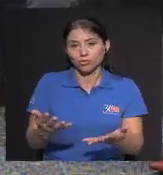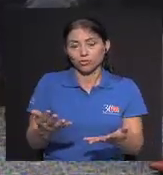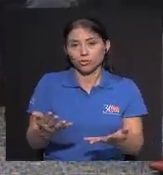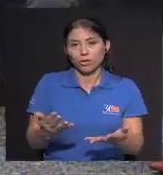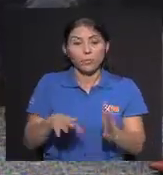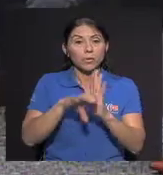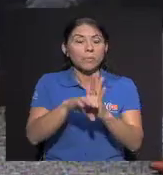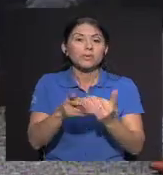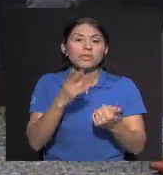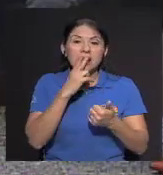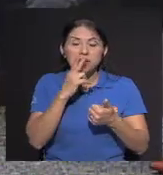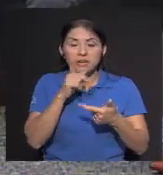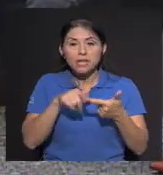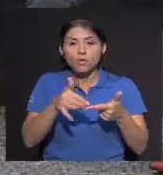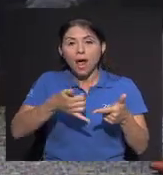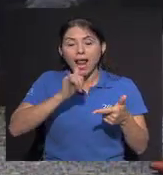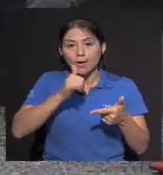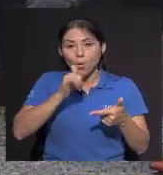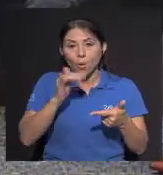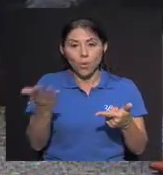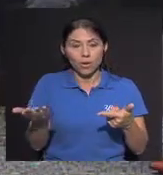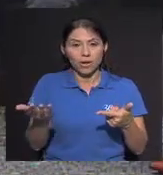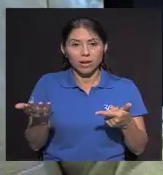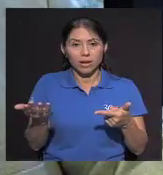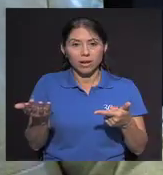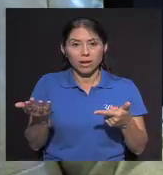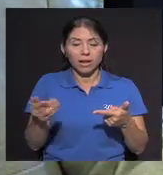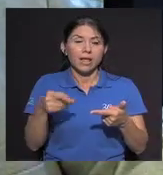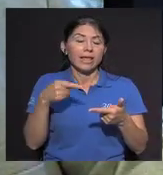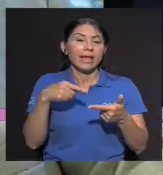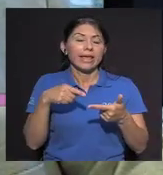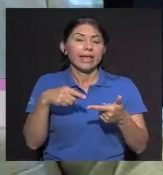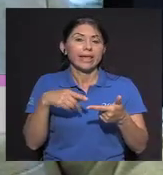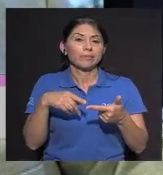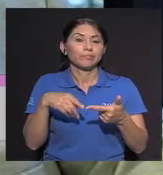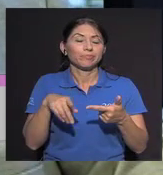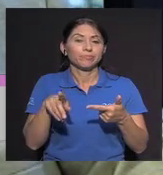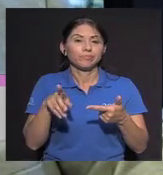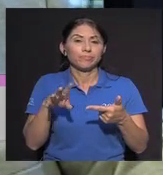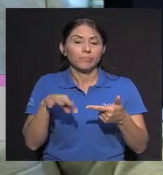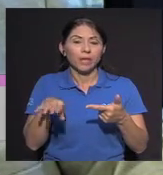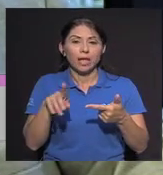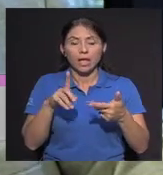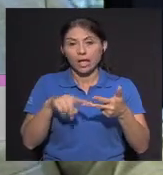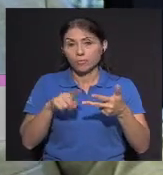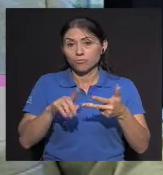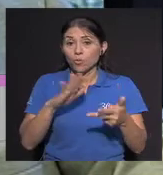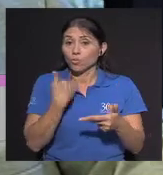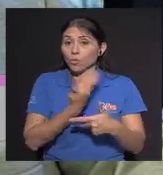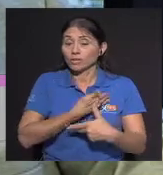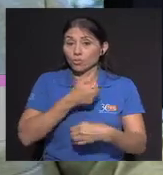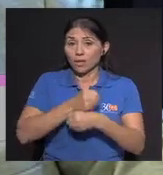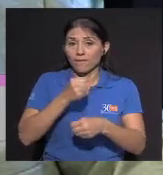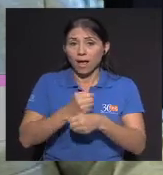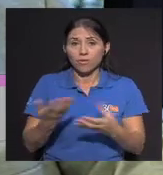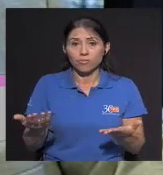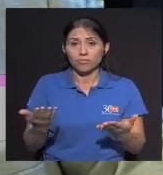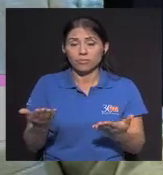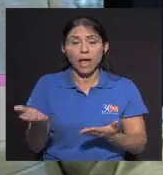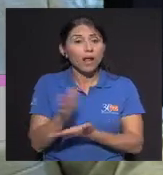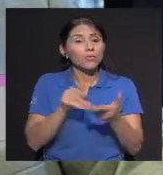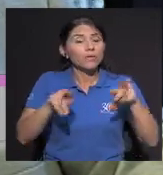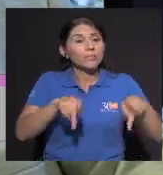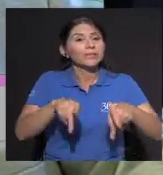Tenemos el cigarrillo, el alcohol Dentro de los factores de riesgo Tenemos nuestro trabajo